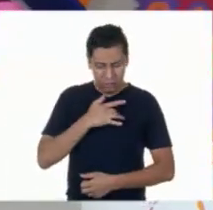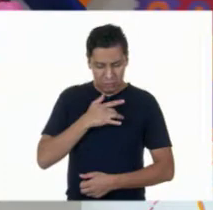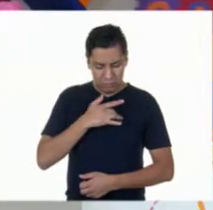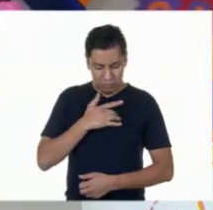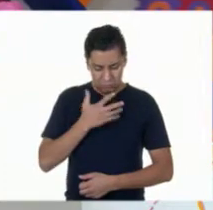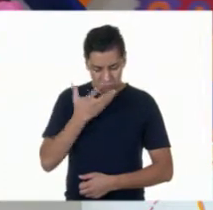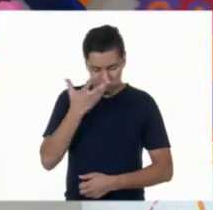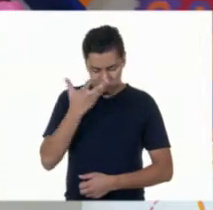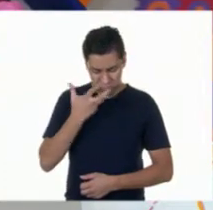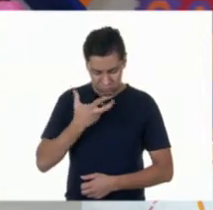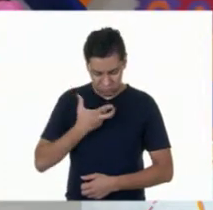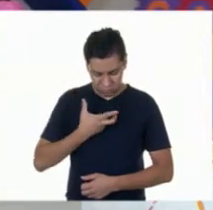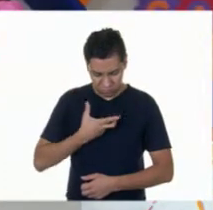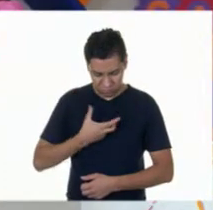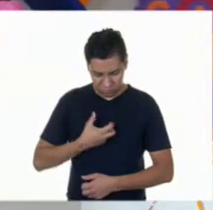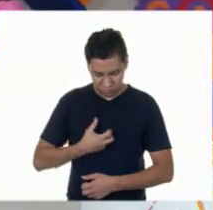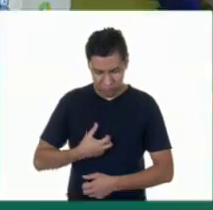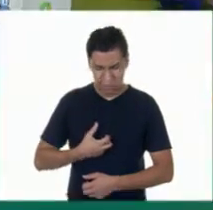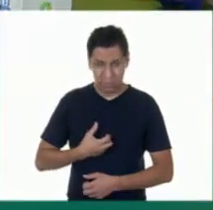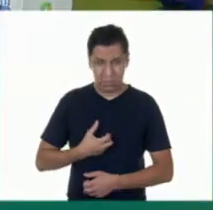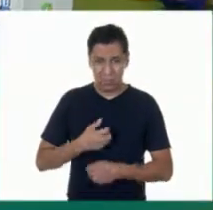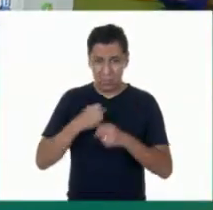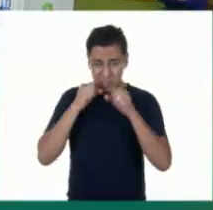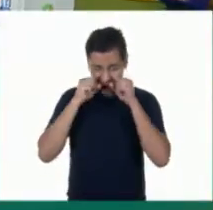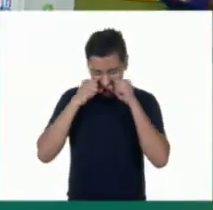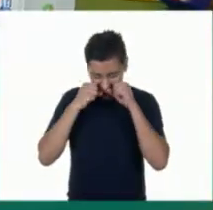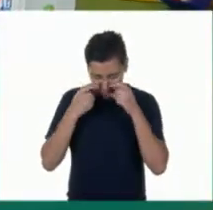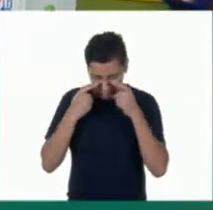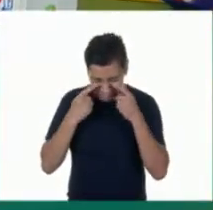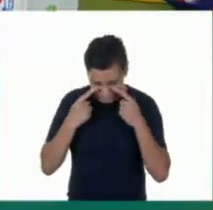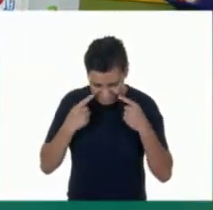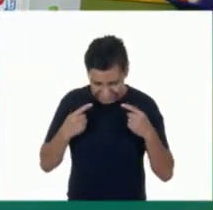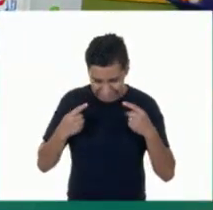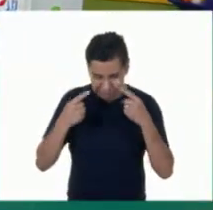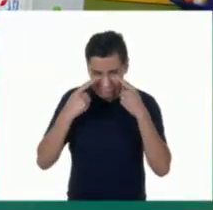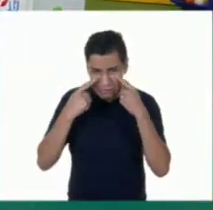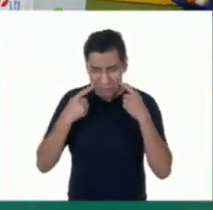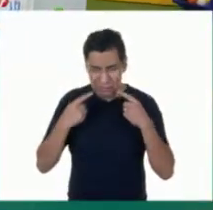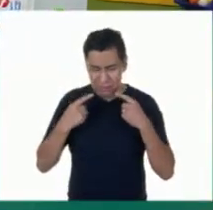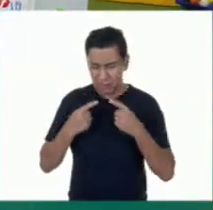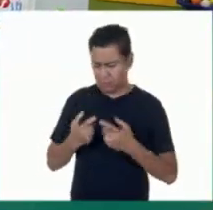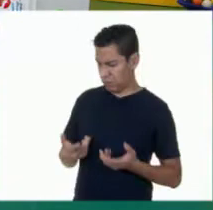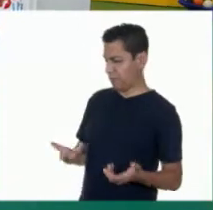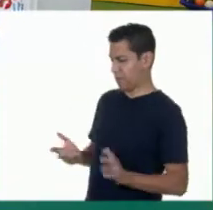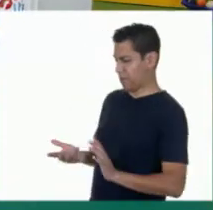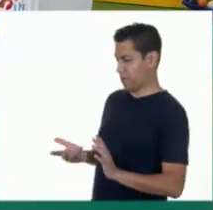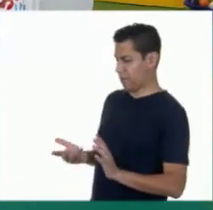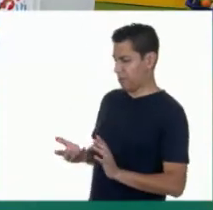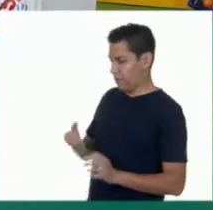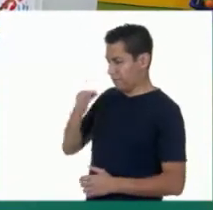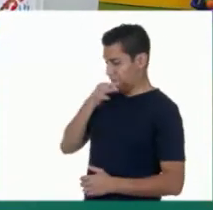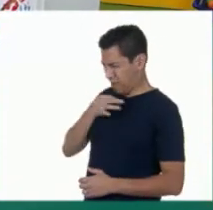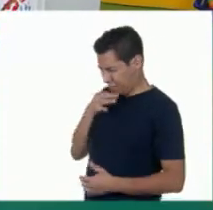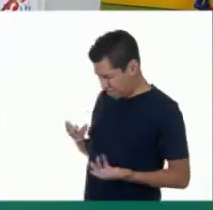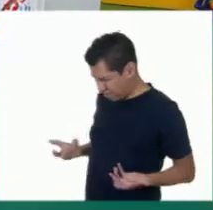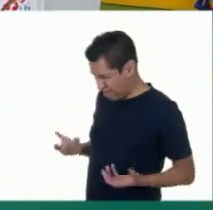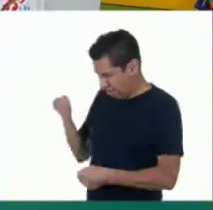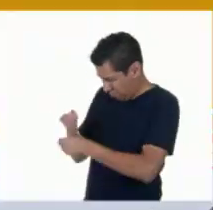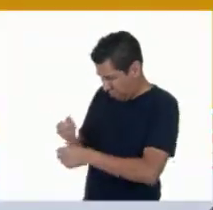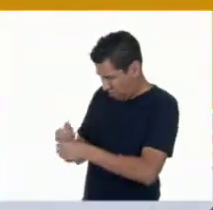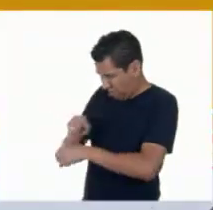Y la verdad, un poco abandonada. ¿Una fiesta? Sí.